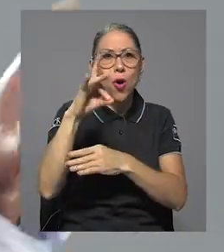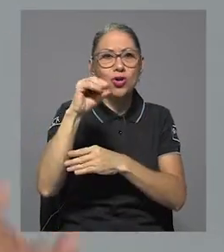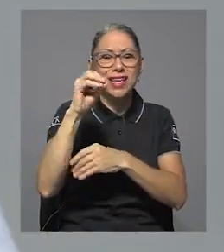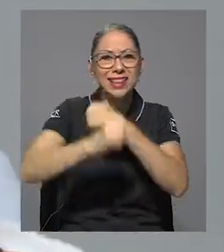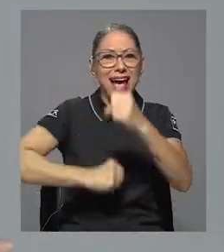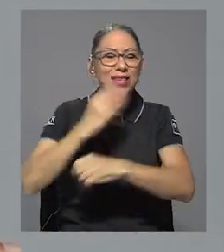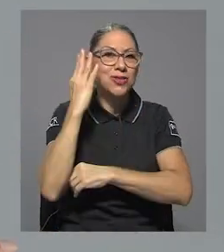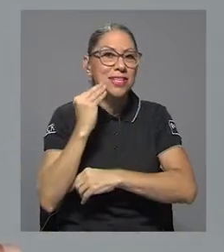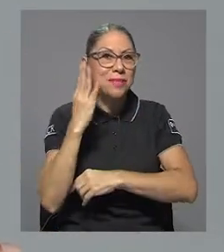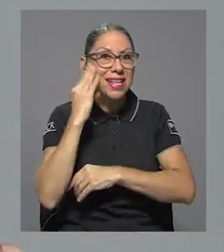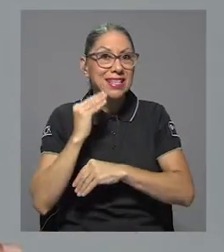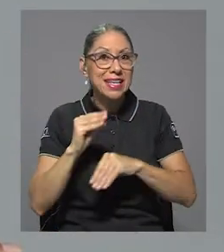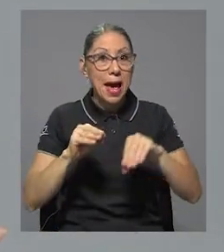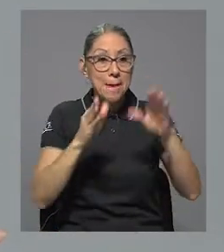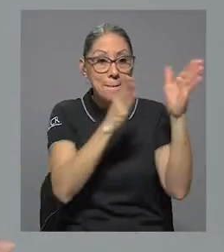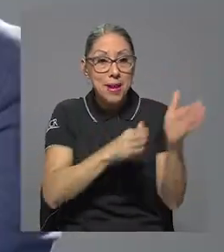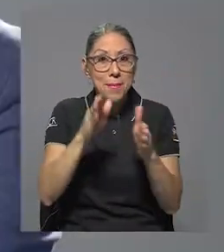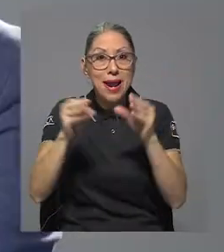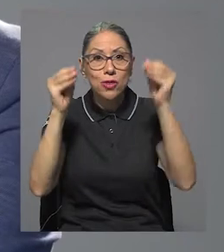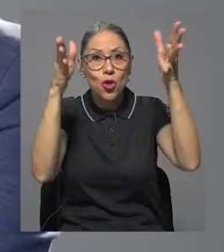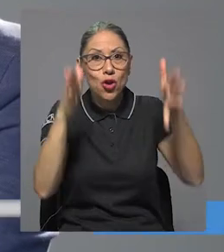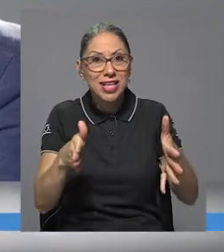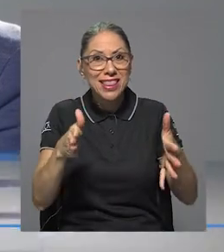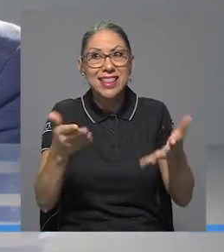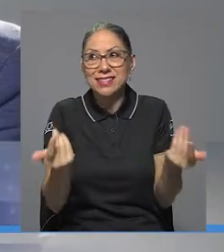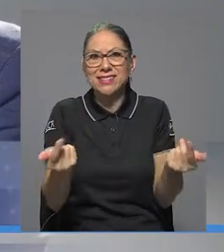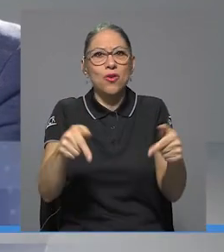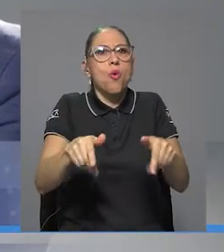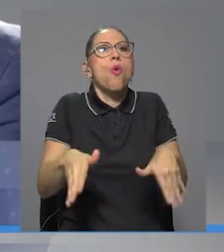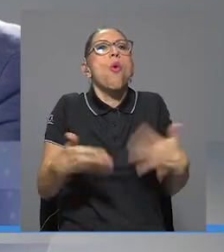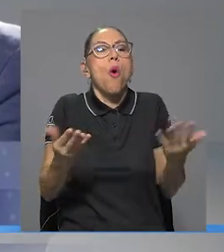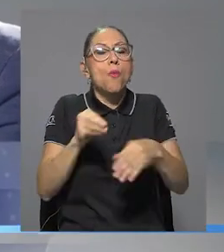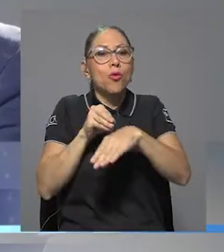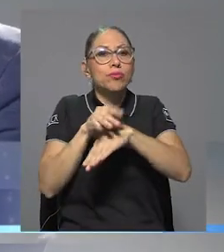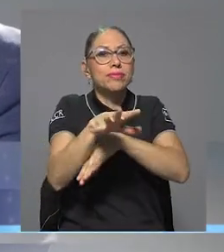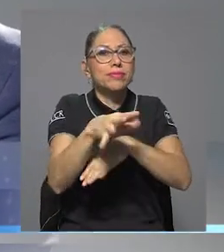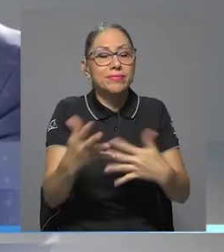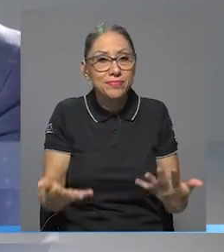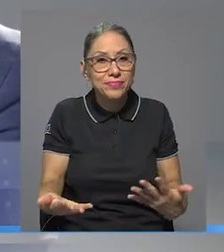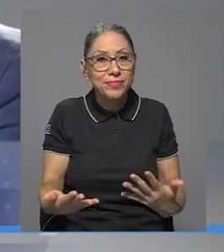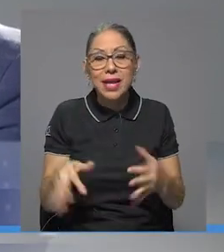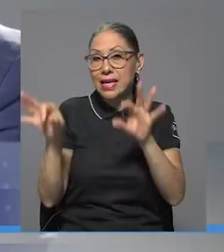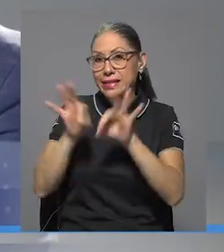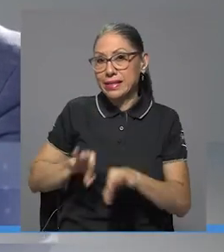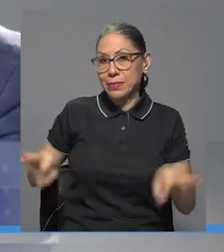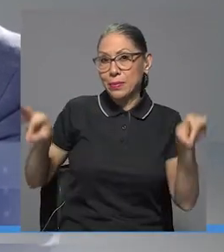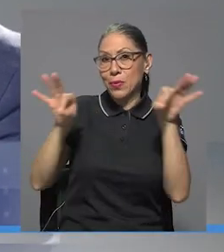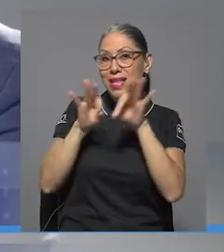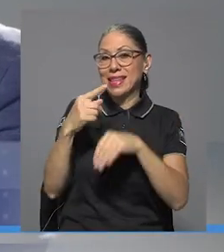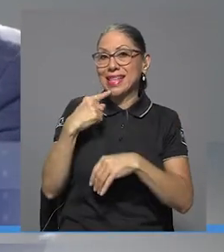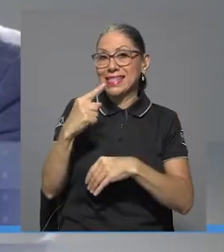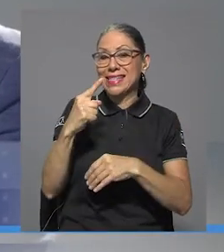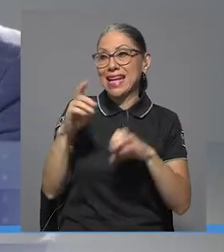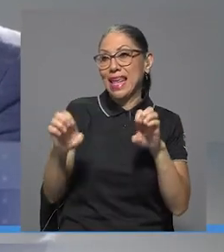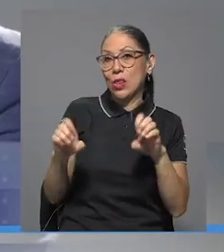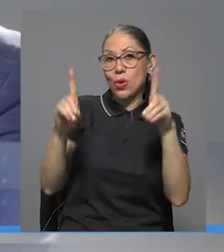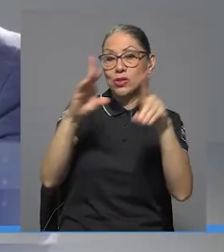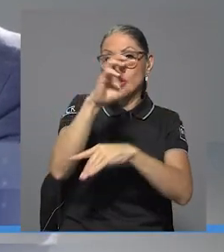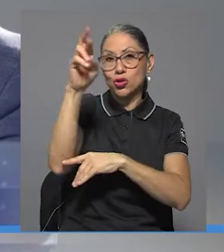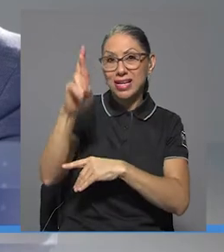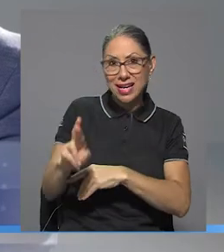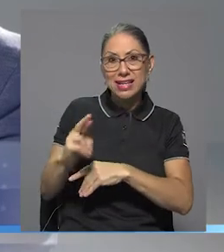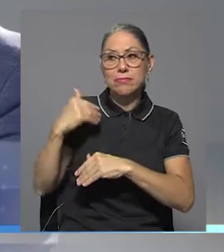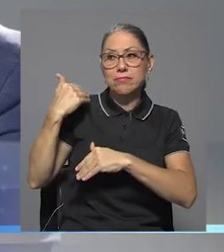docente en la educación de nuestro país? Muy bien, bueno, es importante destacar que la educación costarricense ha